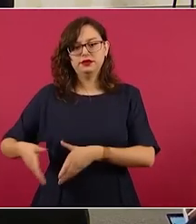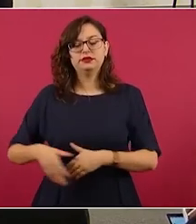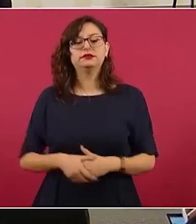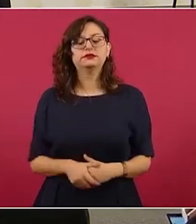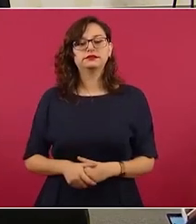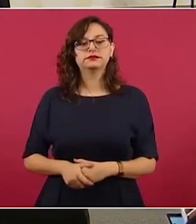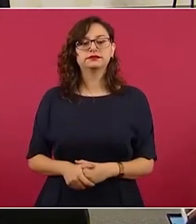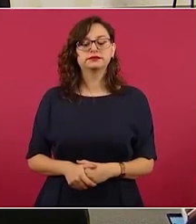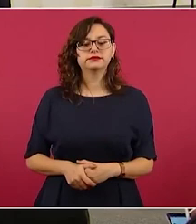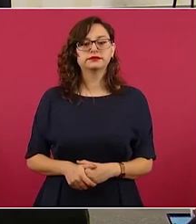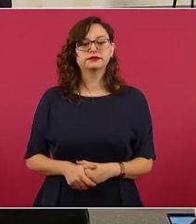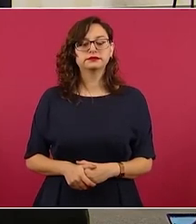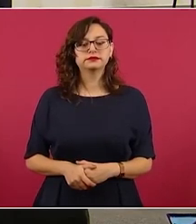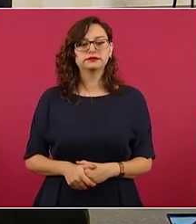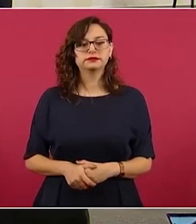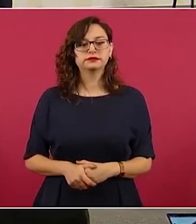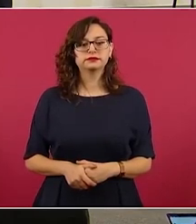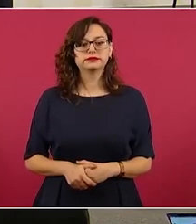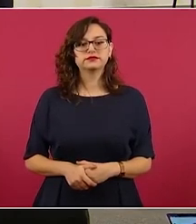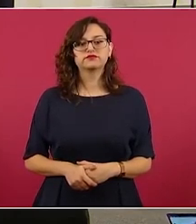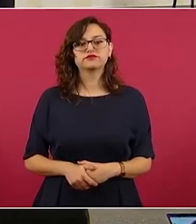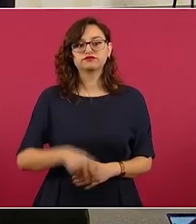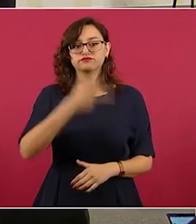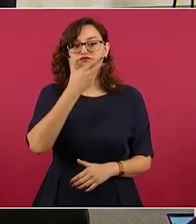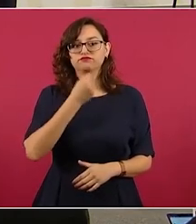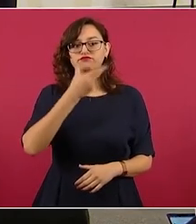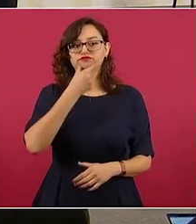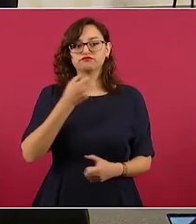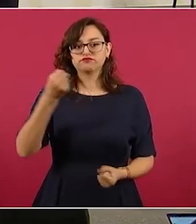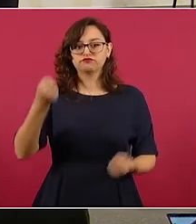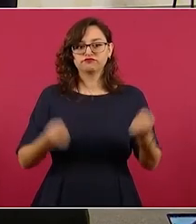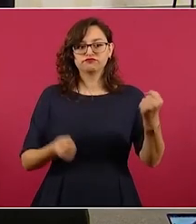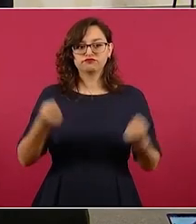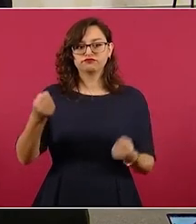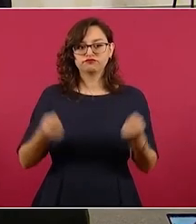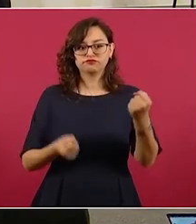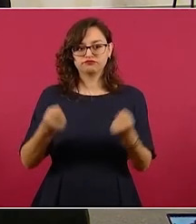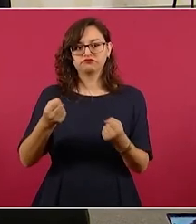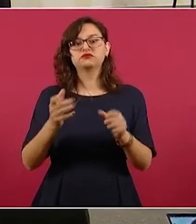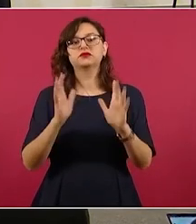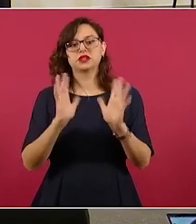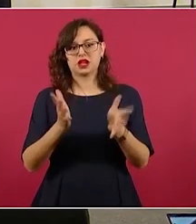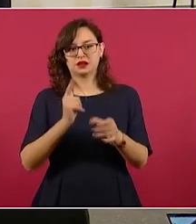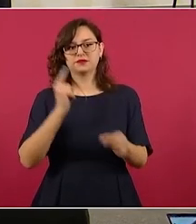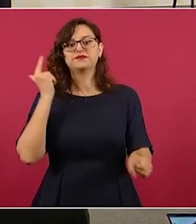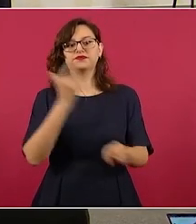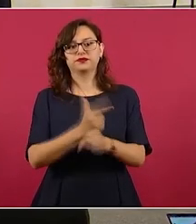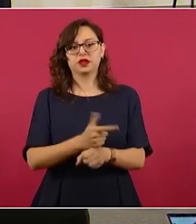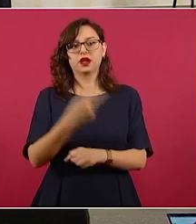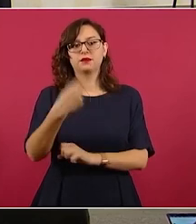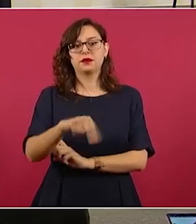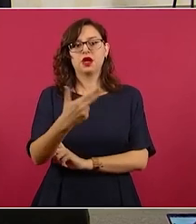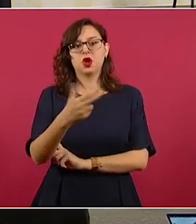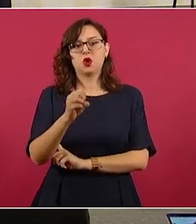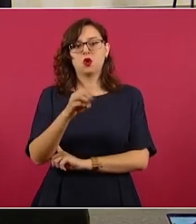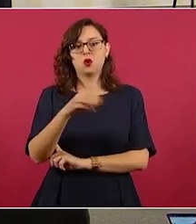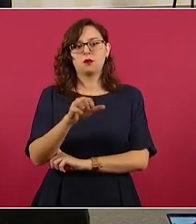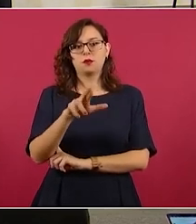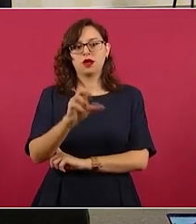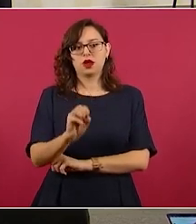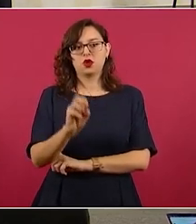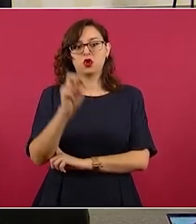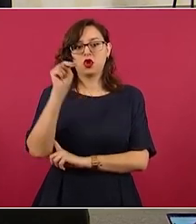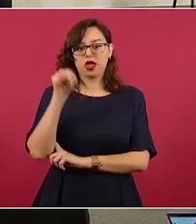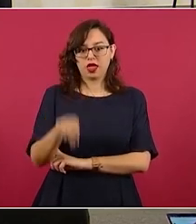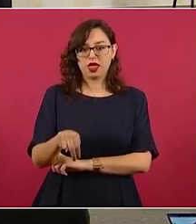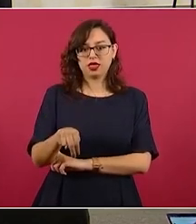siguiente del conductor el conductor fue identificado como mero N mismo que intentó